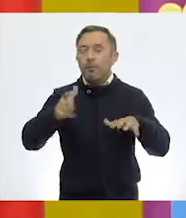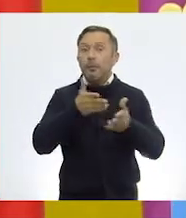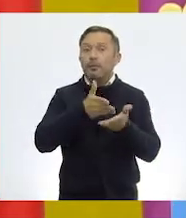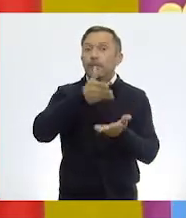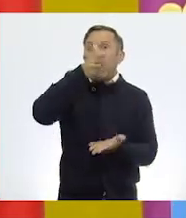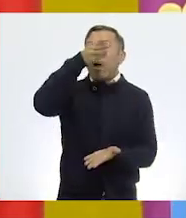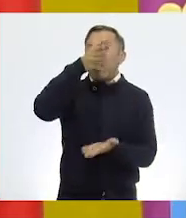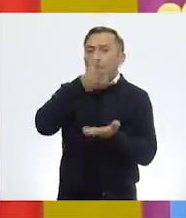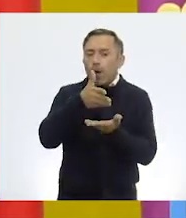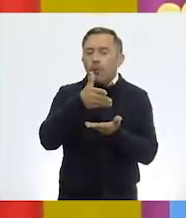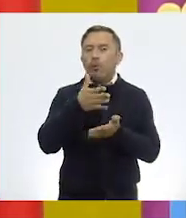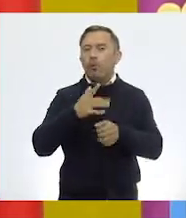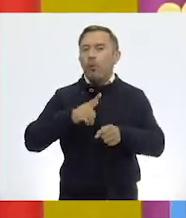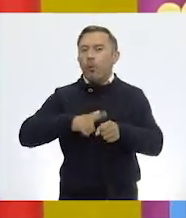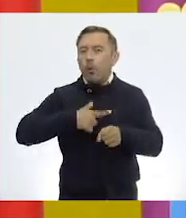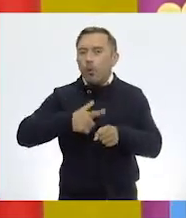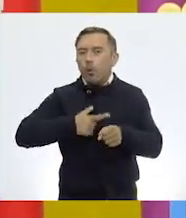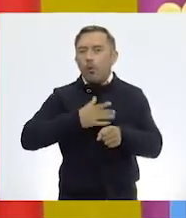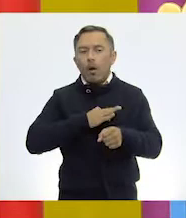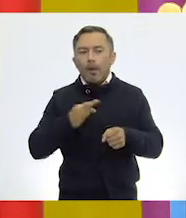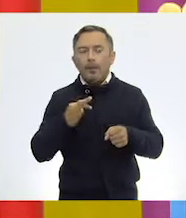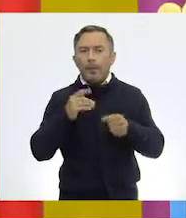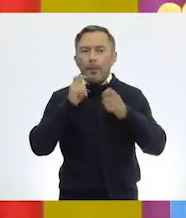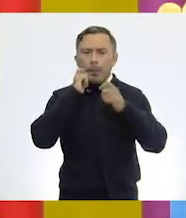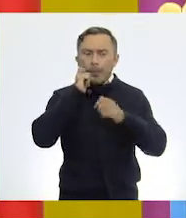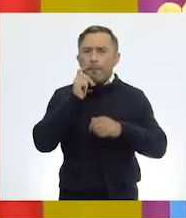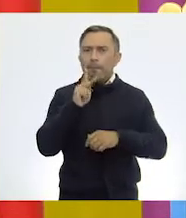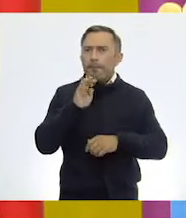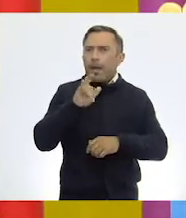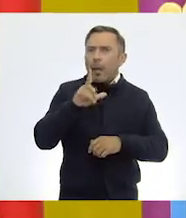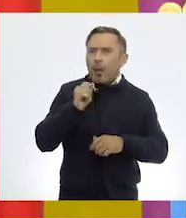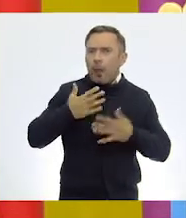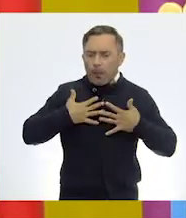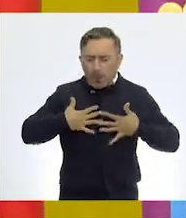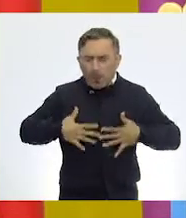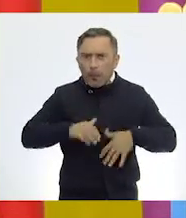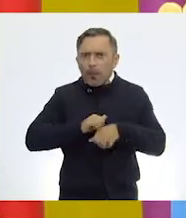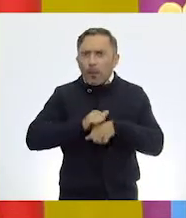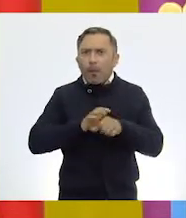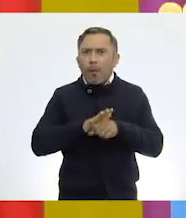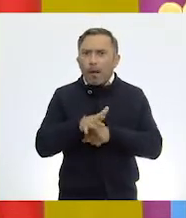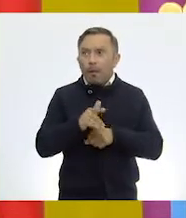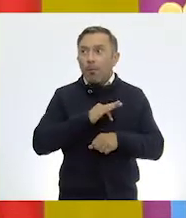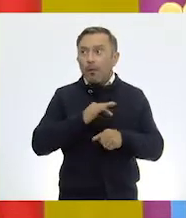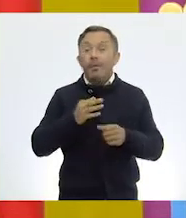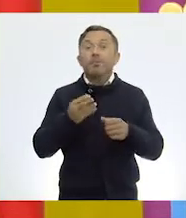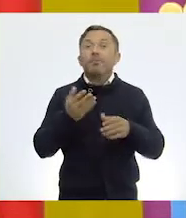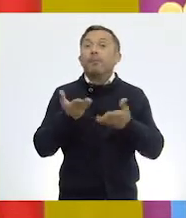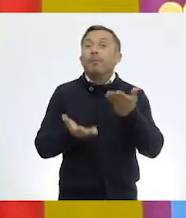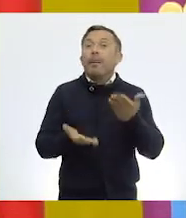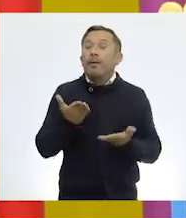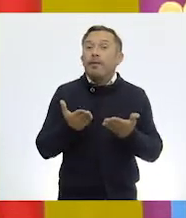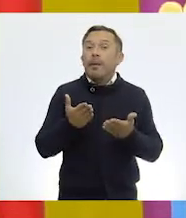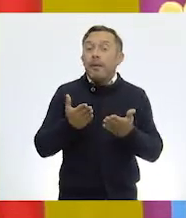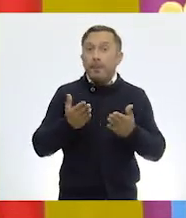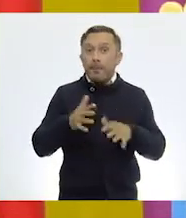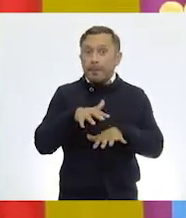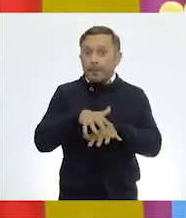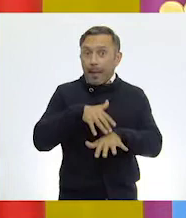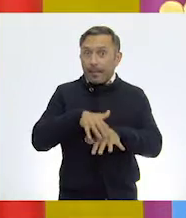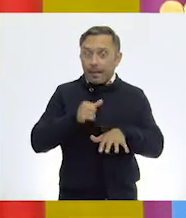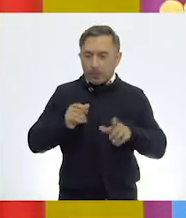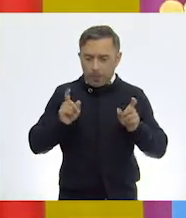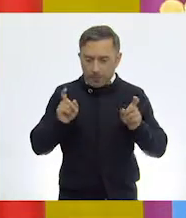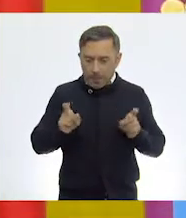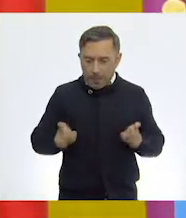aquello que cubre su piel y su cuerpo. También los clasificamos por número de patas. Y bien, el día de hoy vamos